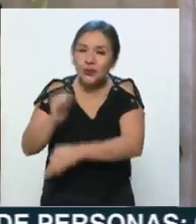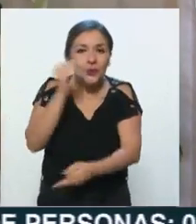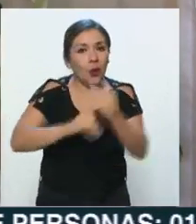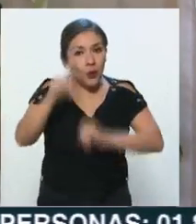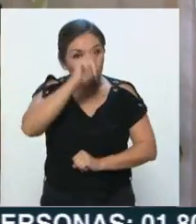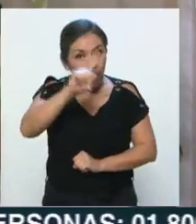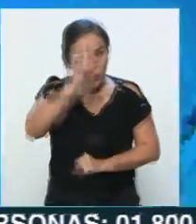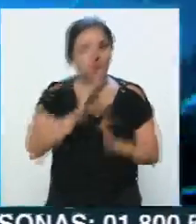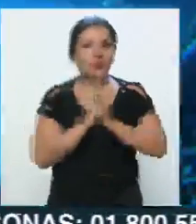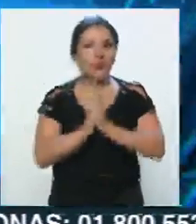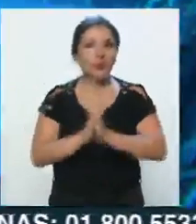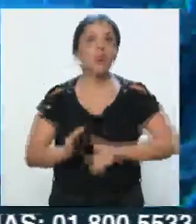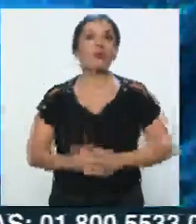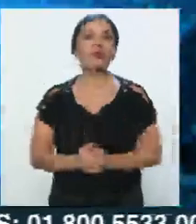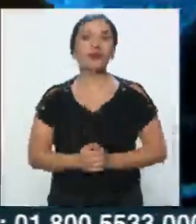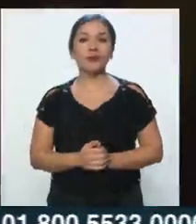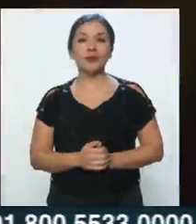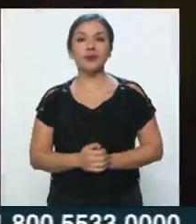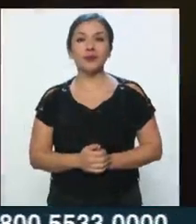recomendaciones.